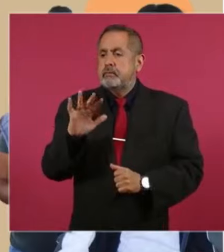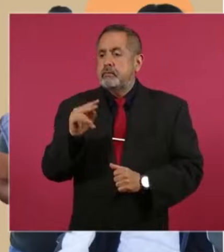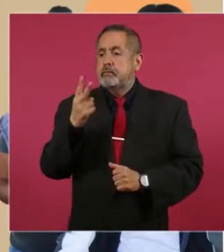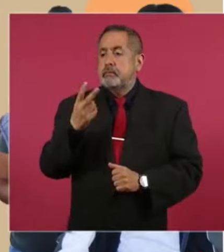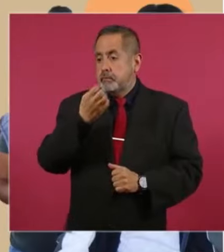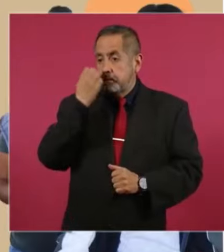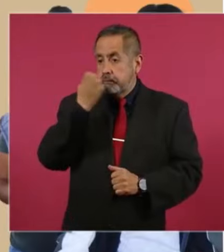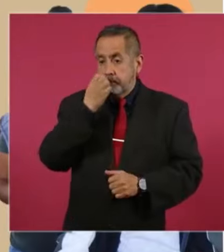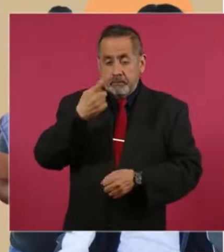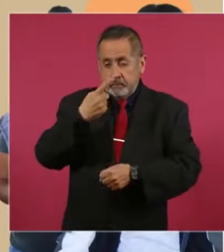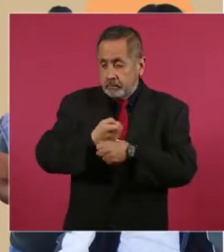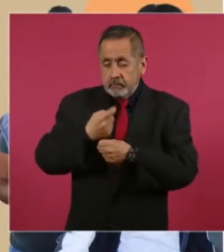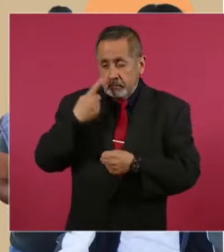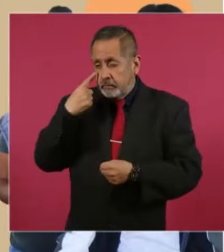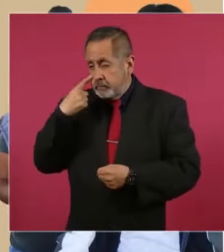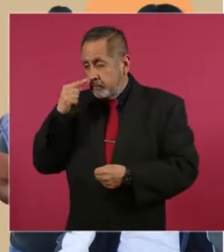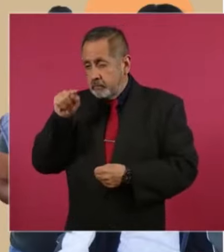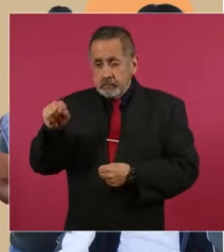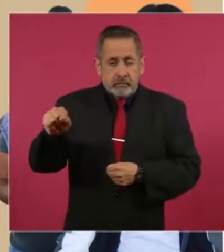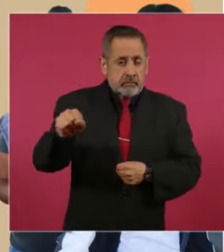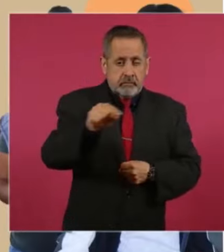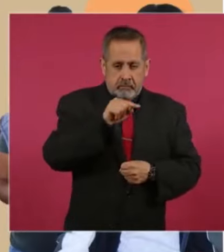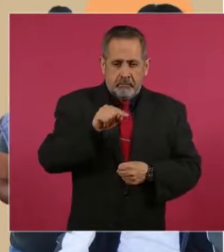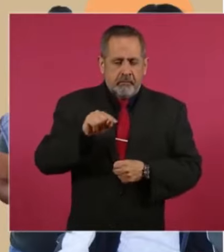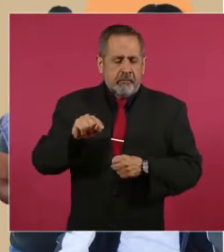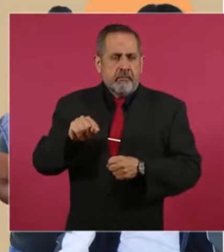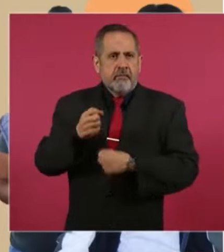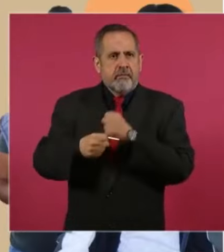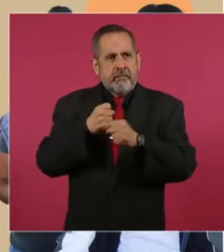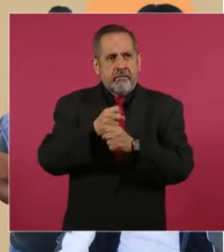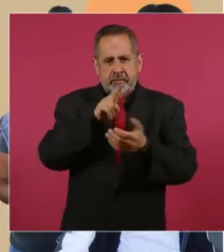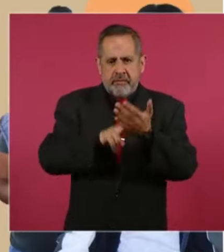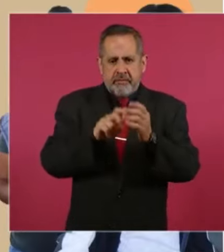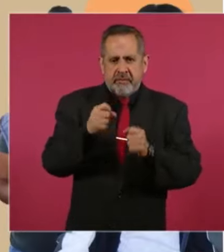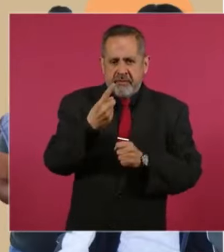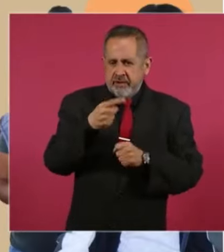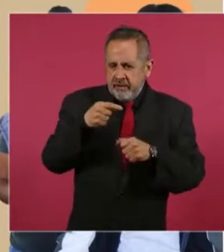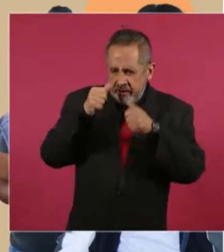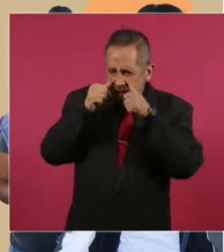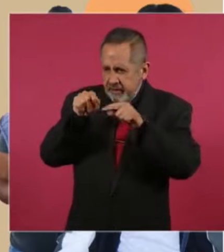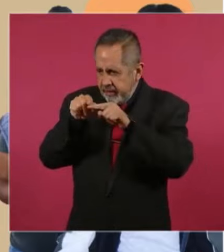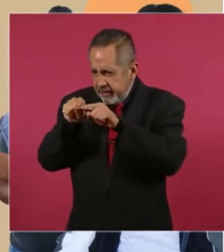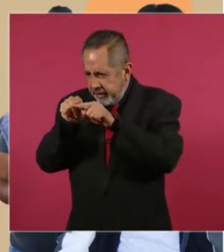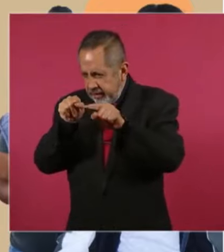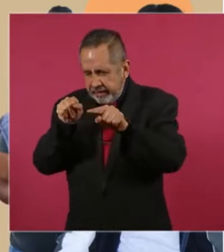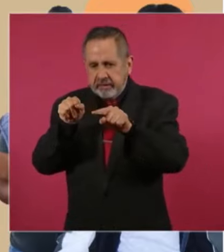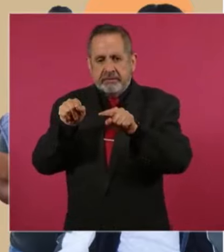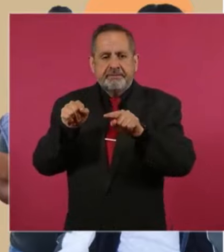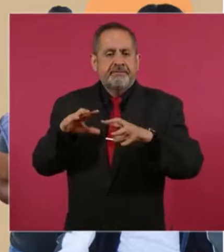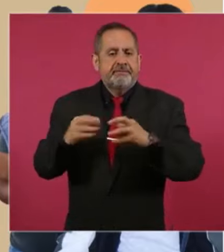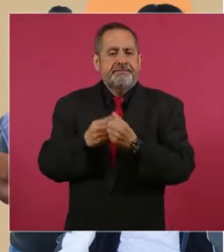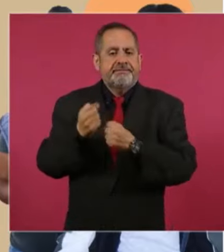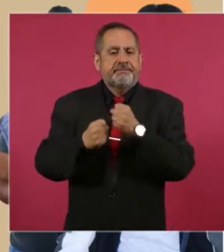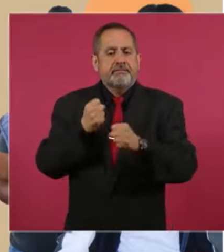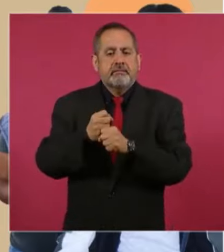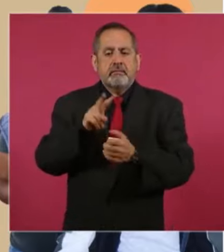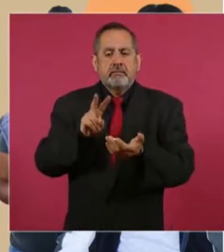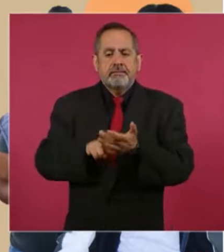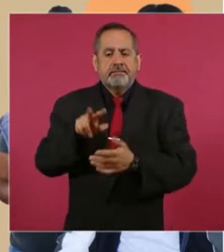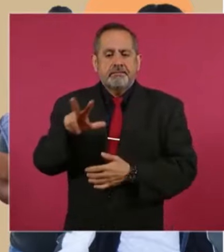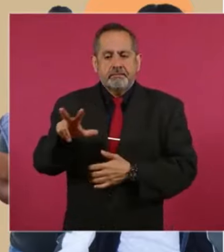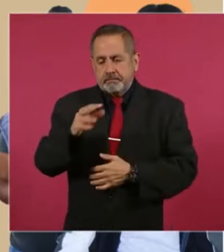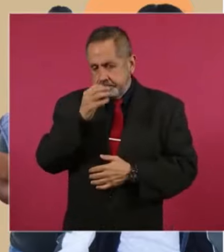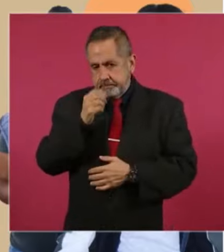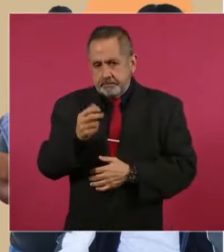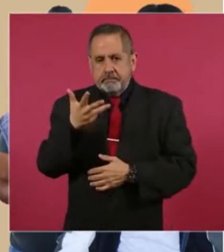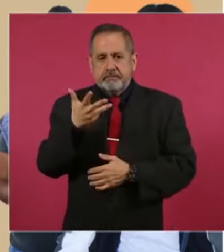escuelas prioritarias, que han sido escuelas prioritarias desde el año 2021, en el 2018 sólo se cubrían